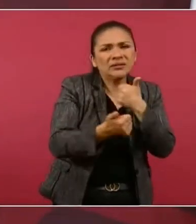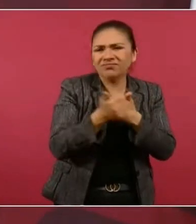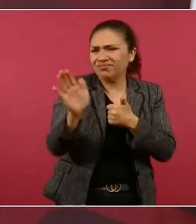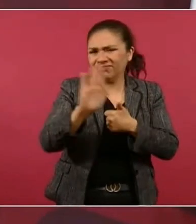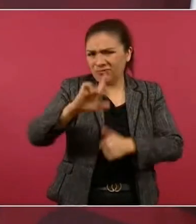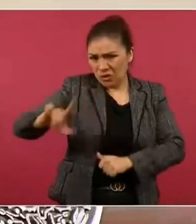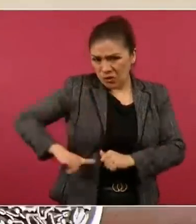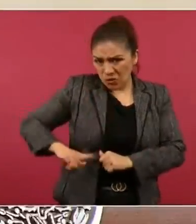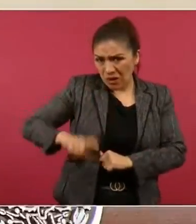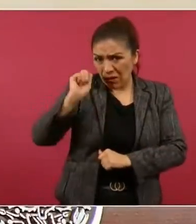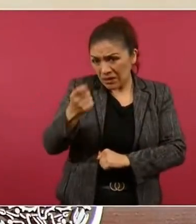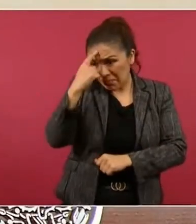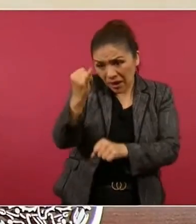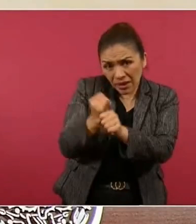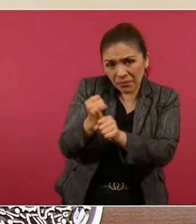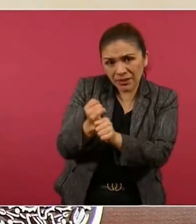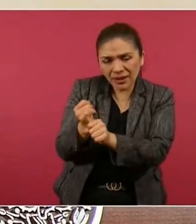investigación.